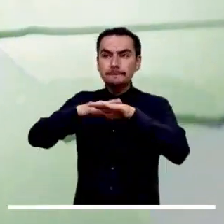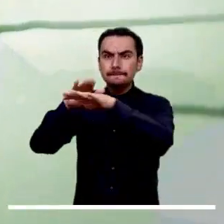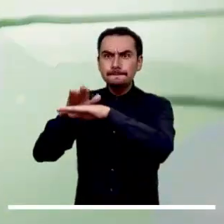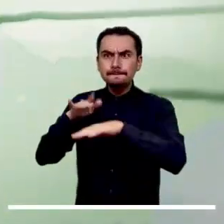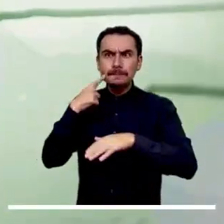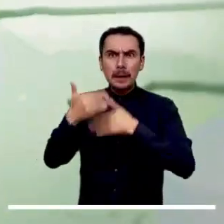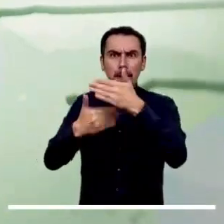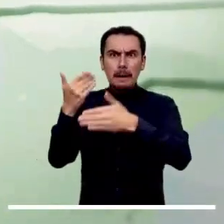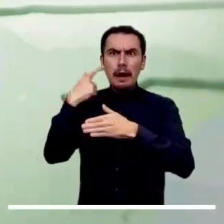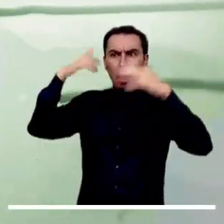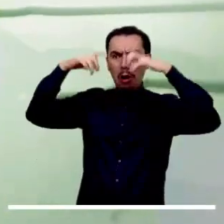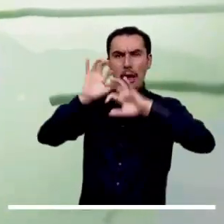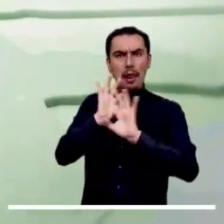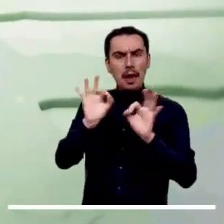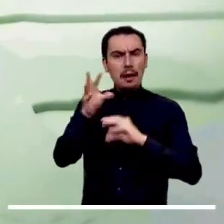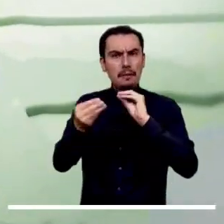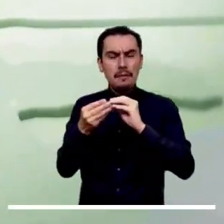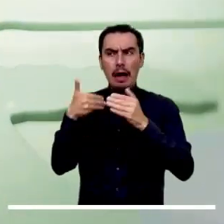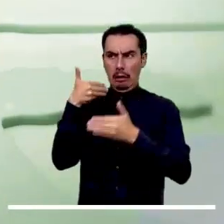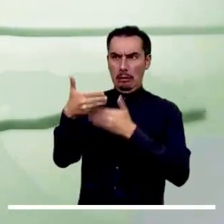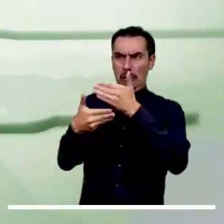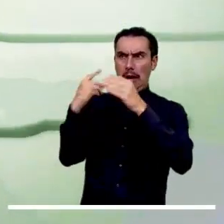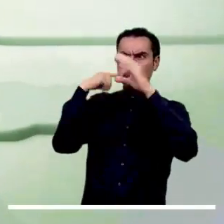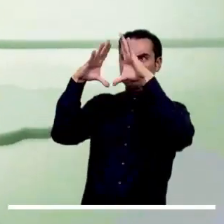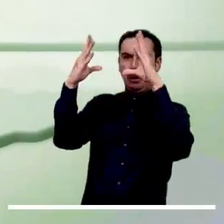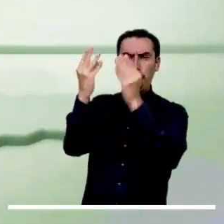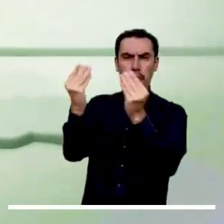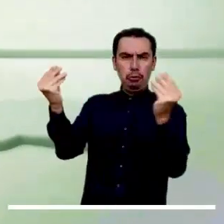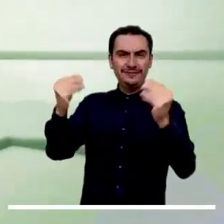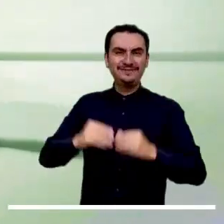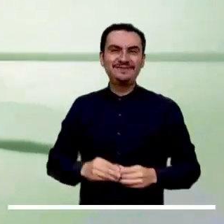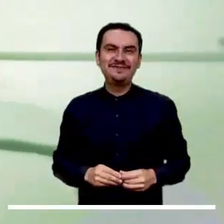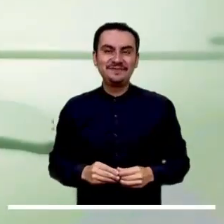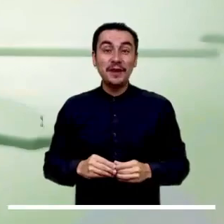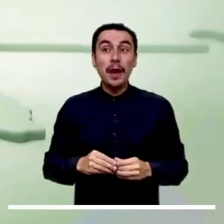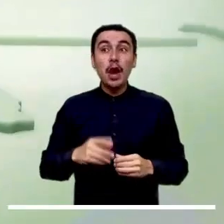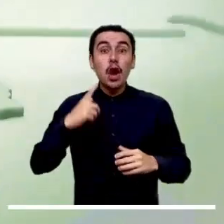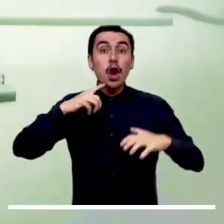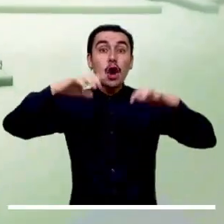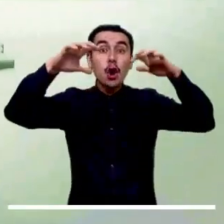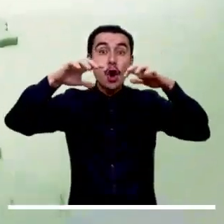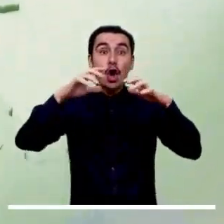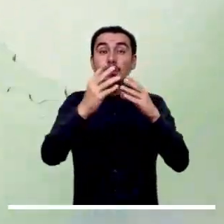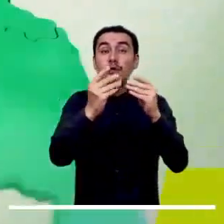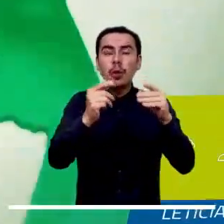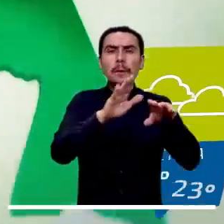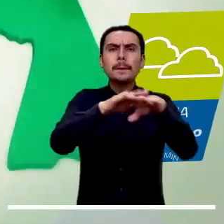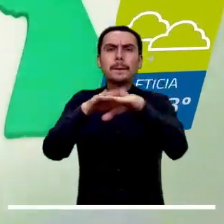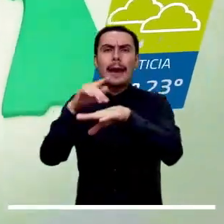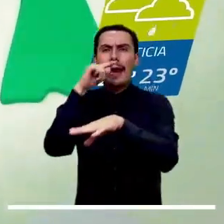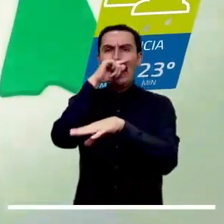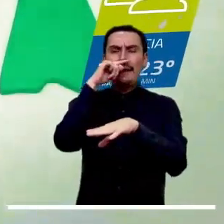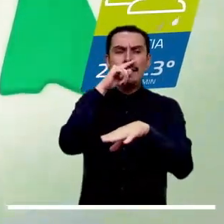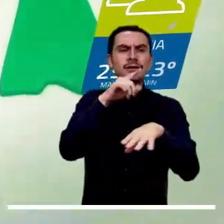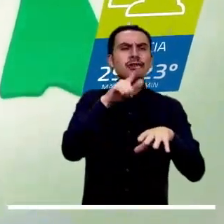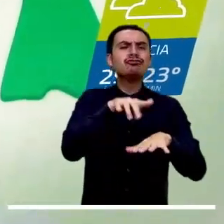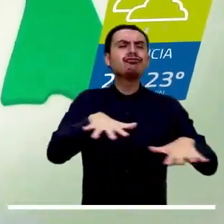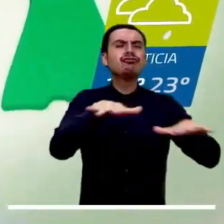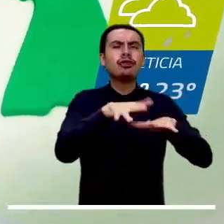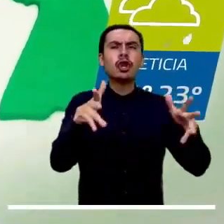lo que no se descartan precipitaciones en Meta, Bichada, Sur y Oriente de Casanare y Sur de Arauca.